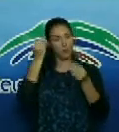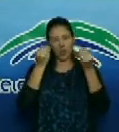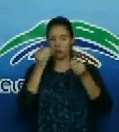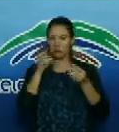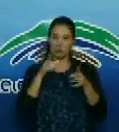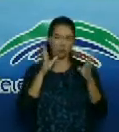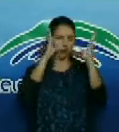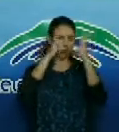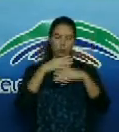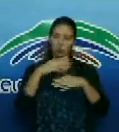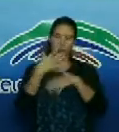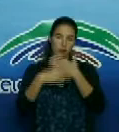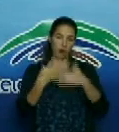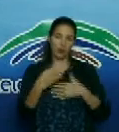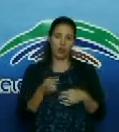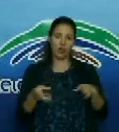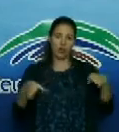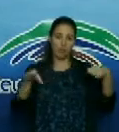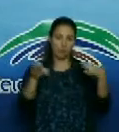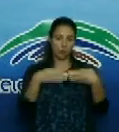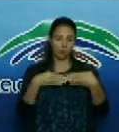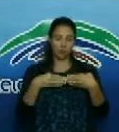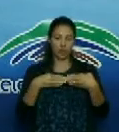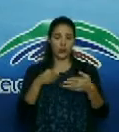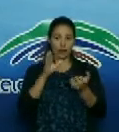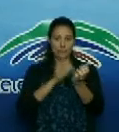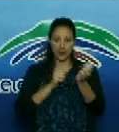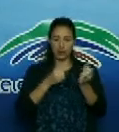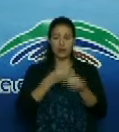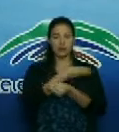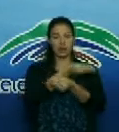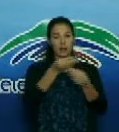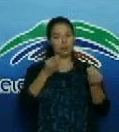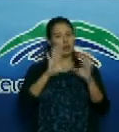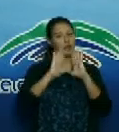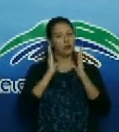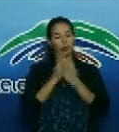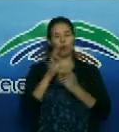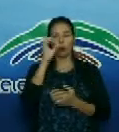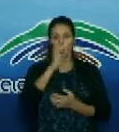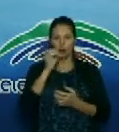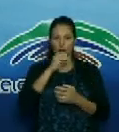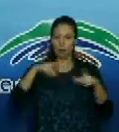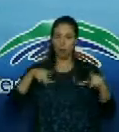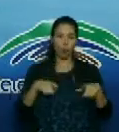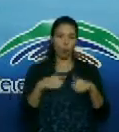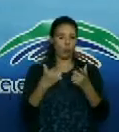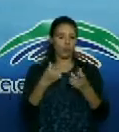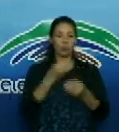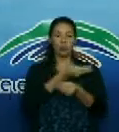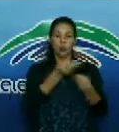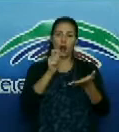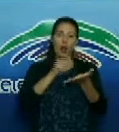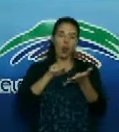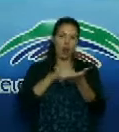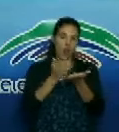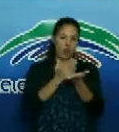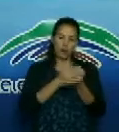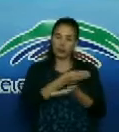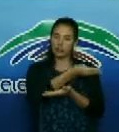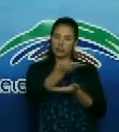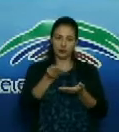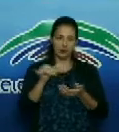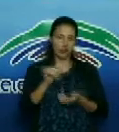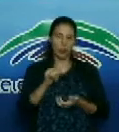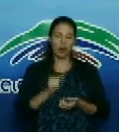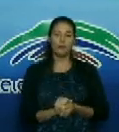dificultad. Cerrando el mes, se cumple con todos los destinos a los organismos priorizados y se cumple además con la canasta base. Además, estamos en la producción